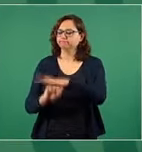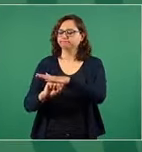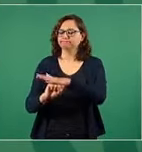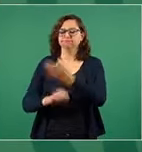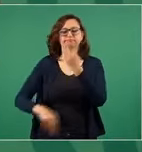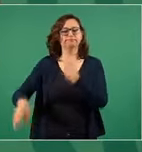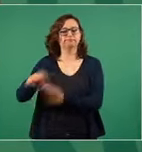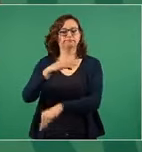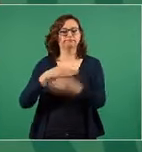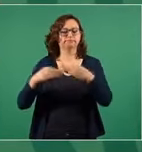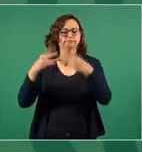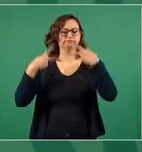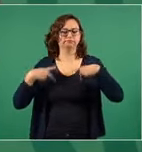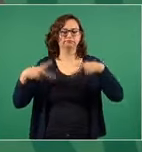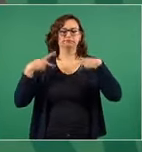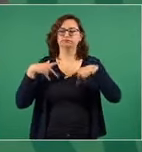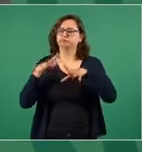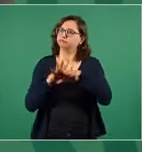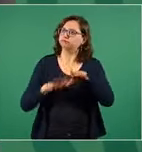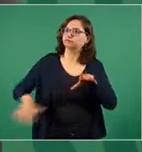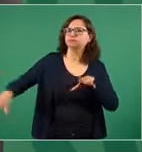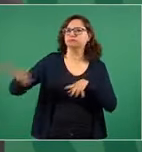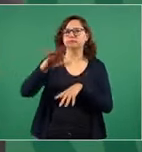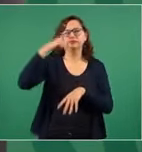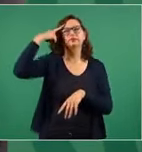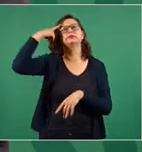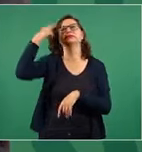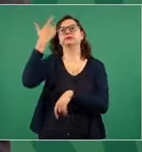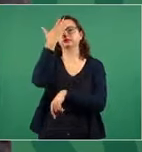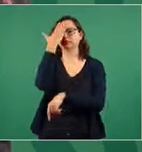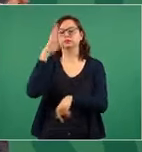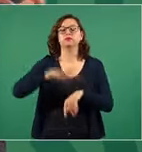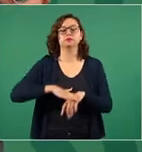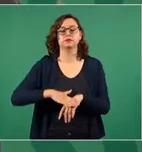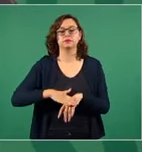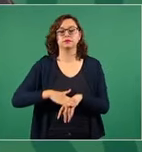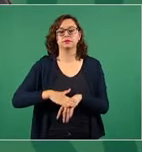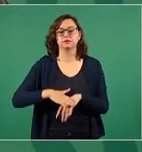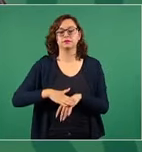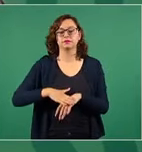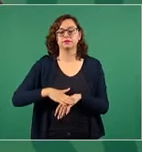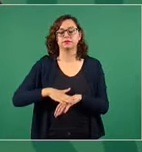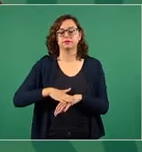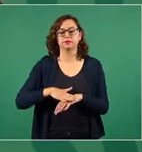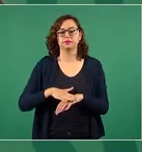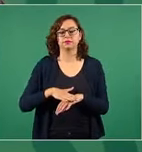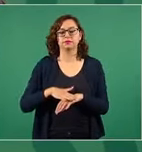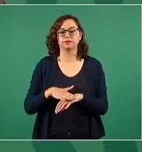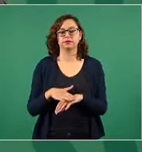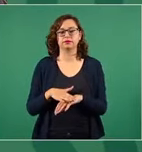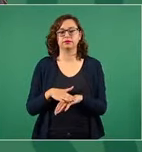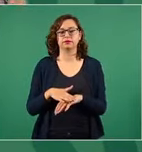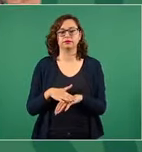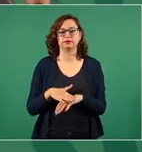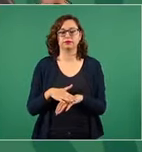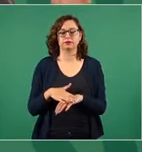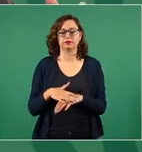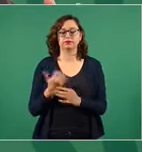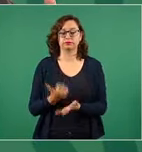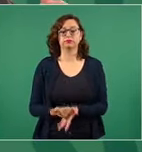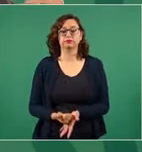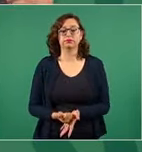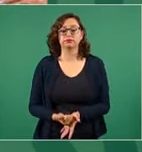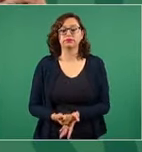y que nos ayuden a que